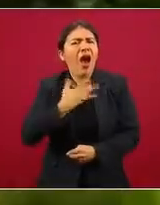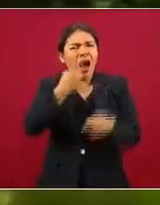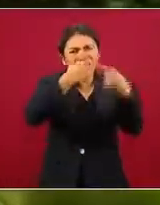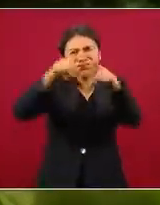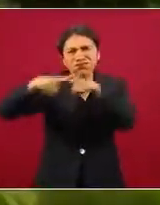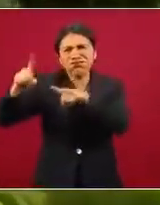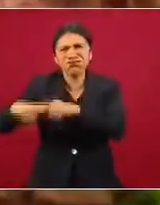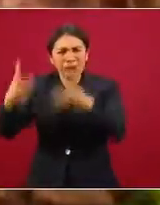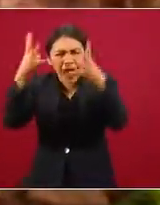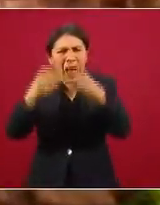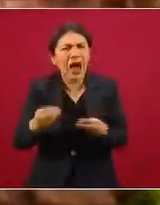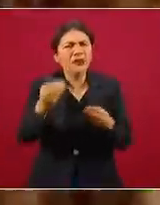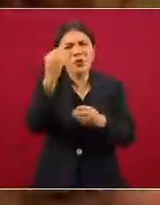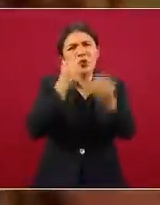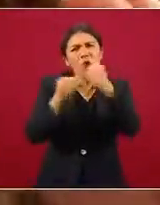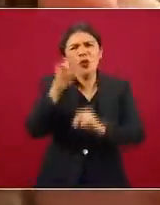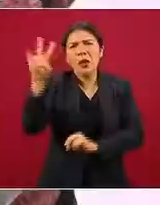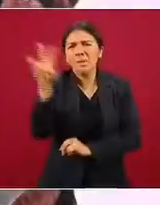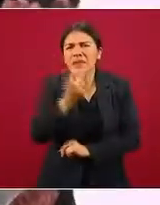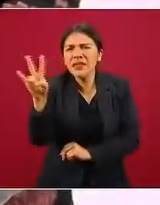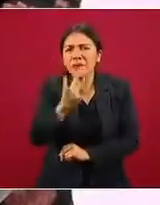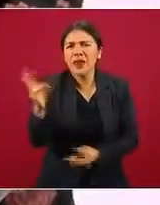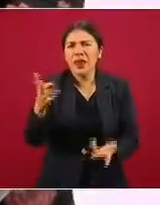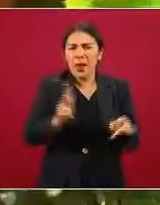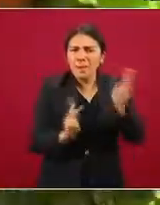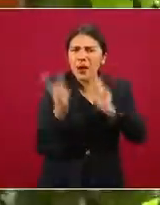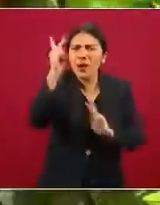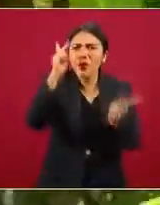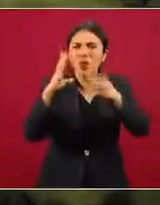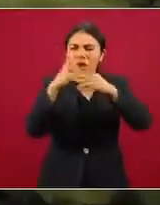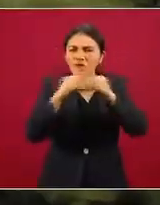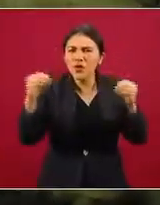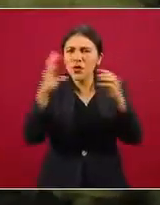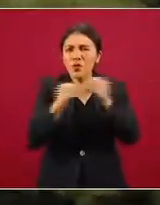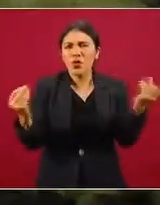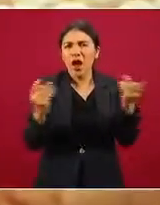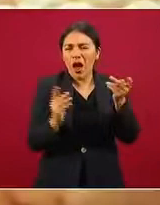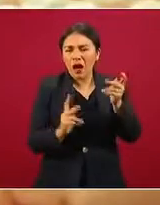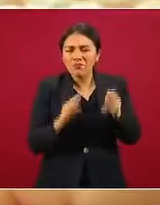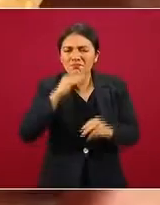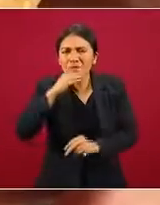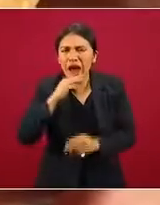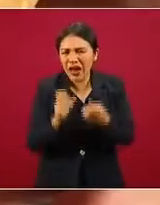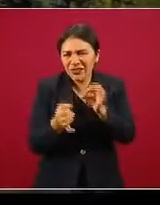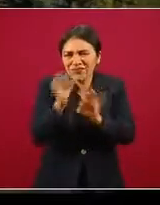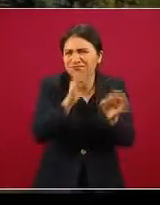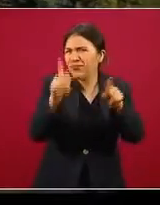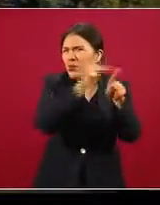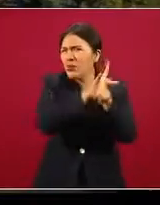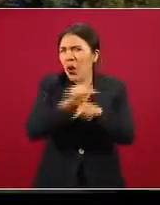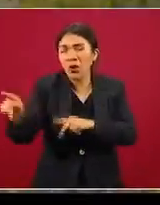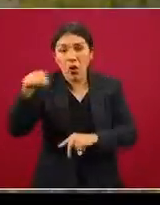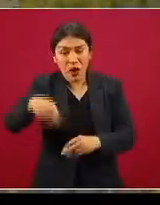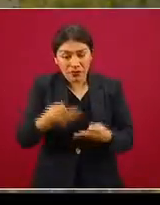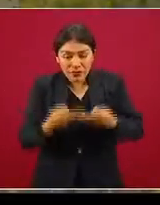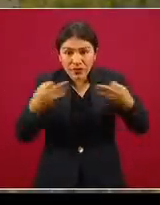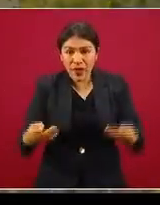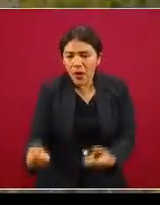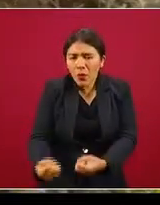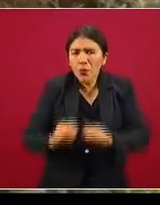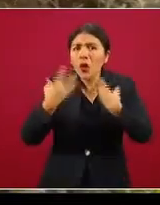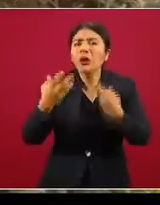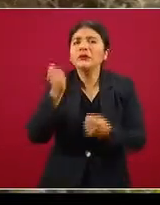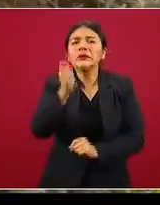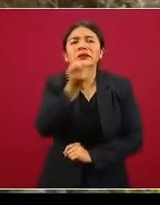contar un sinfín de variedades de proteína, verduras, frutas, hortalizas, granos. Nuestra tierra nos